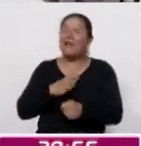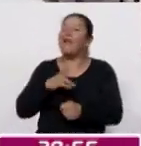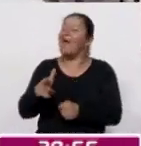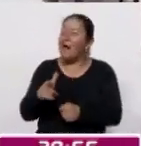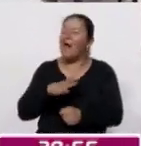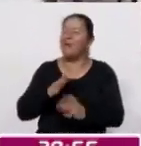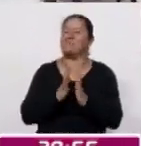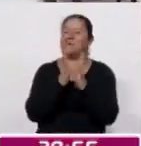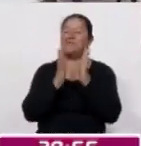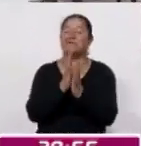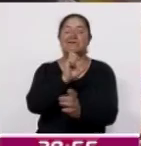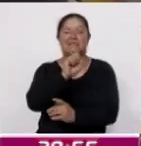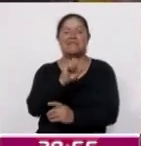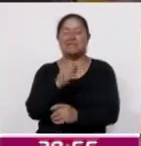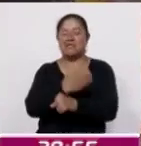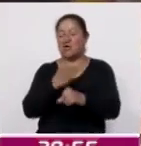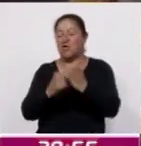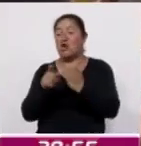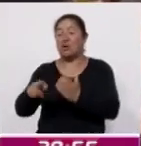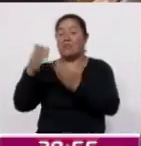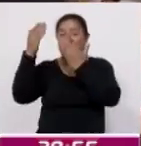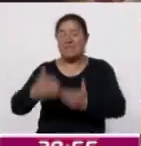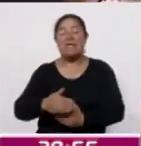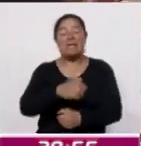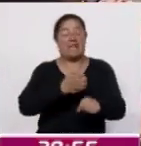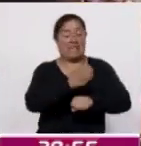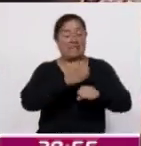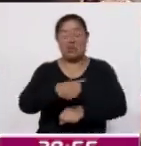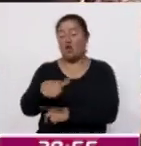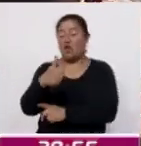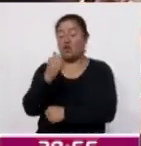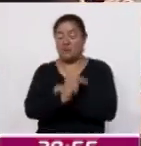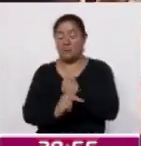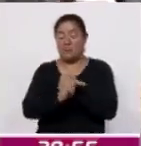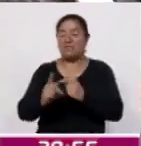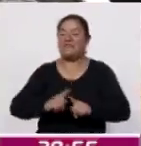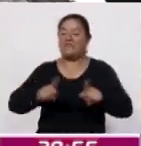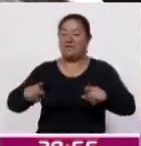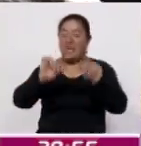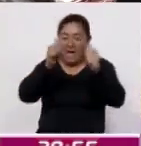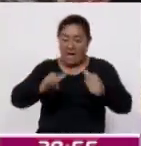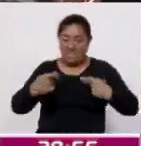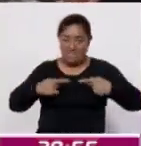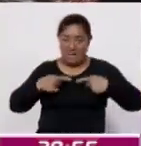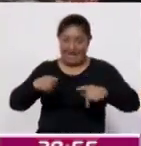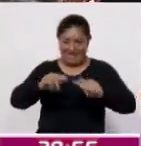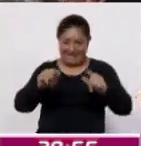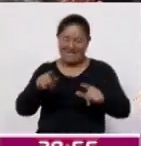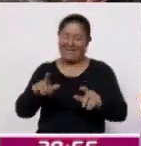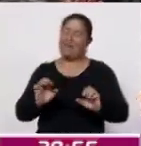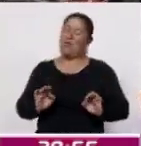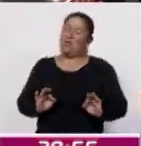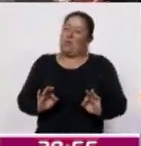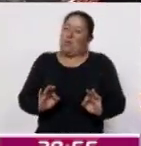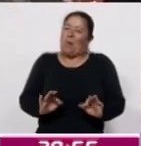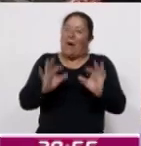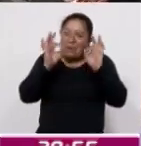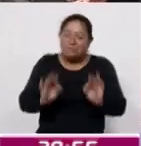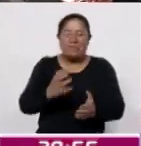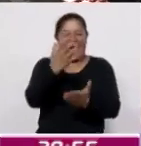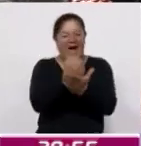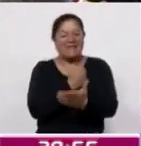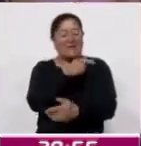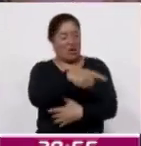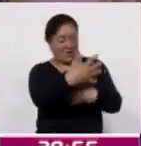con la participación de 60 piezas provenientes de 11 estados del país, y los artesanos de Tlaxcala destacaron al obtener 8 premios de un